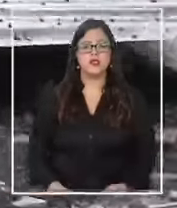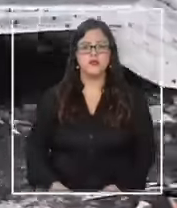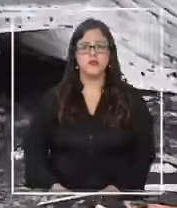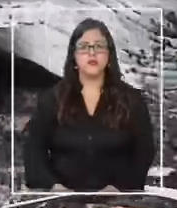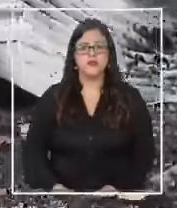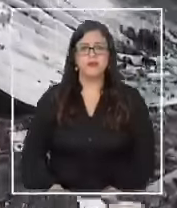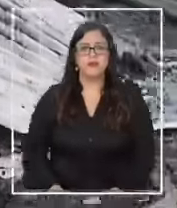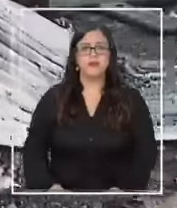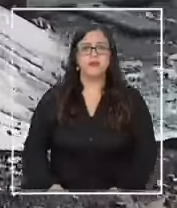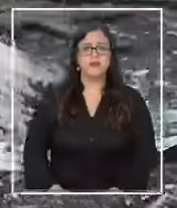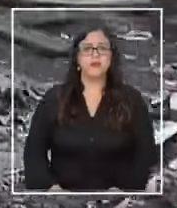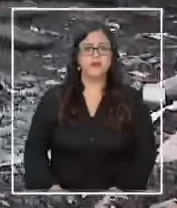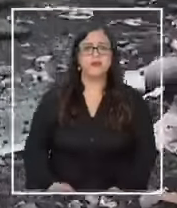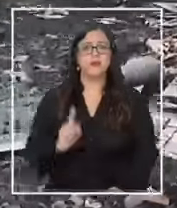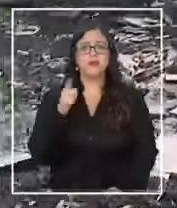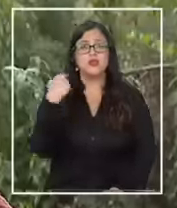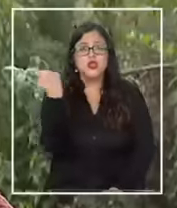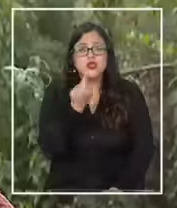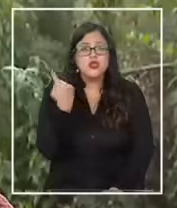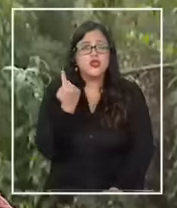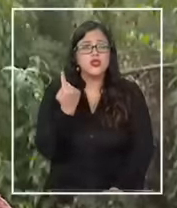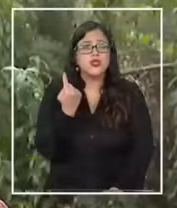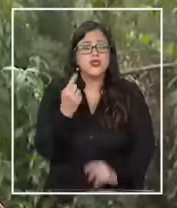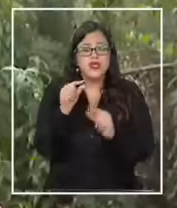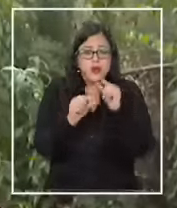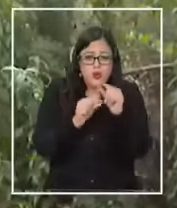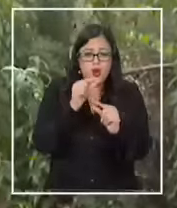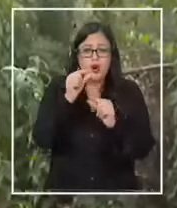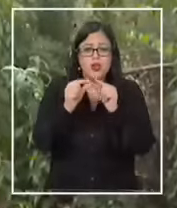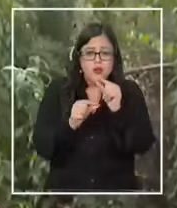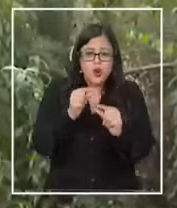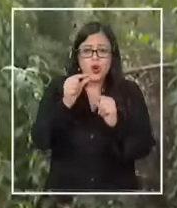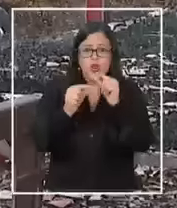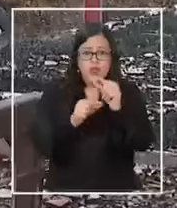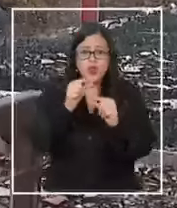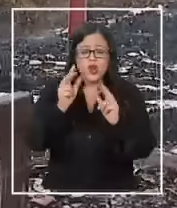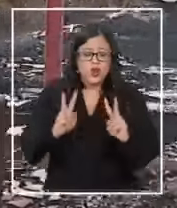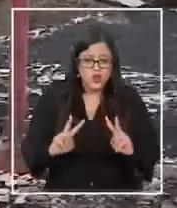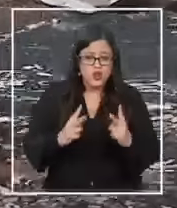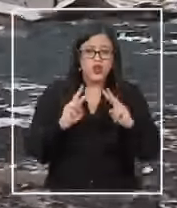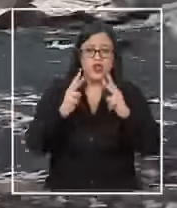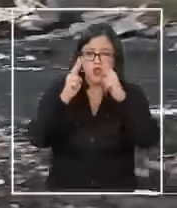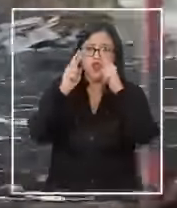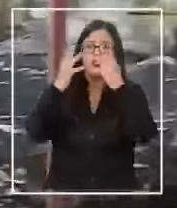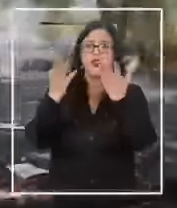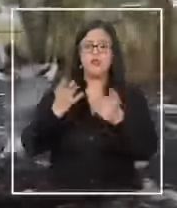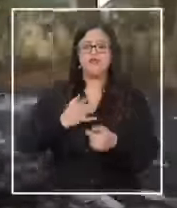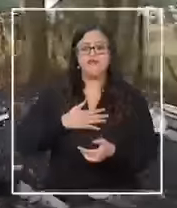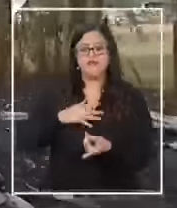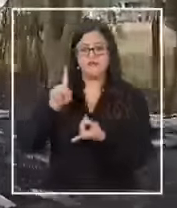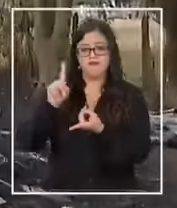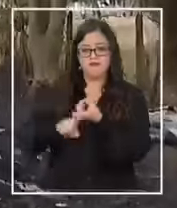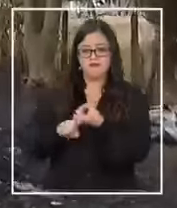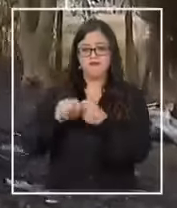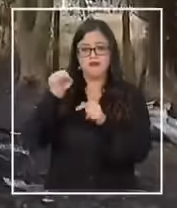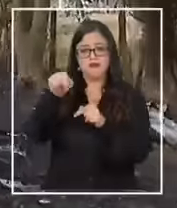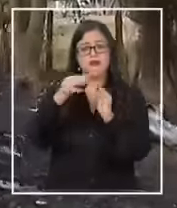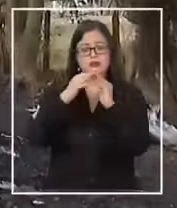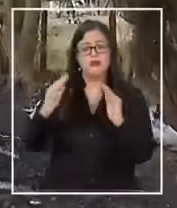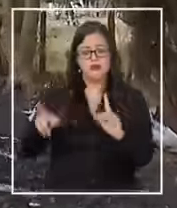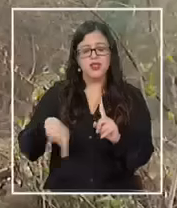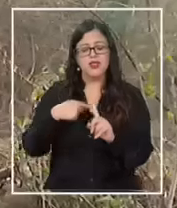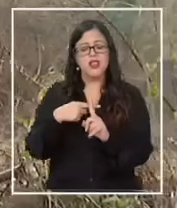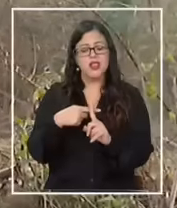porque empezamos de pequeñito hasta llegar a esta capilla. Yo me casé acá en esta iglesia